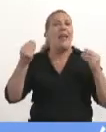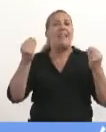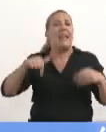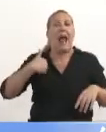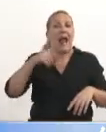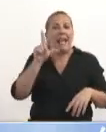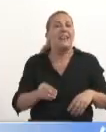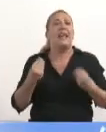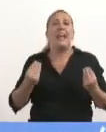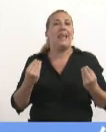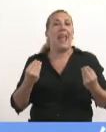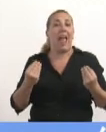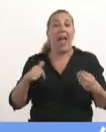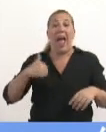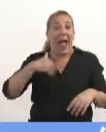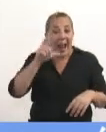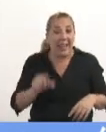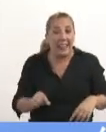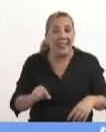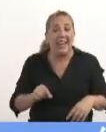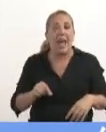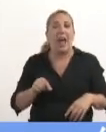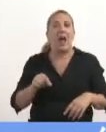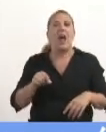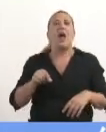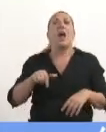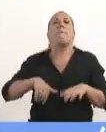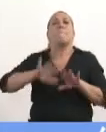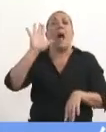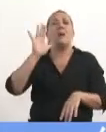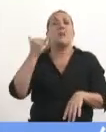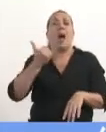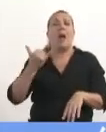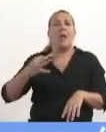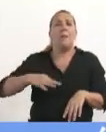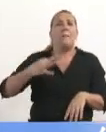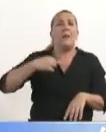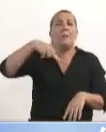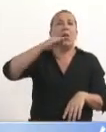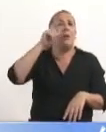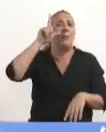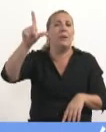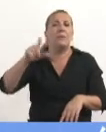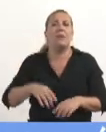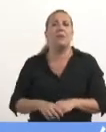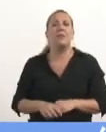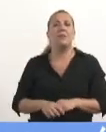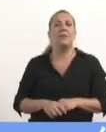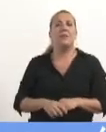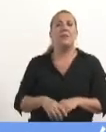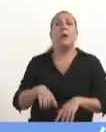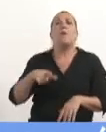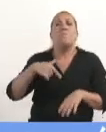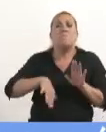es el país que más premios Nobel tiene. La Argentina tiene cinco